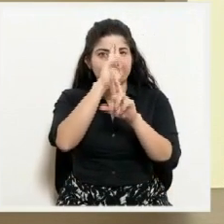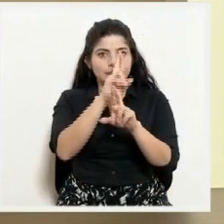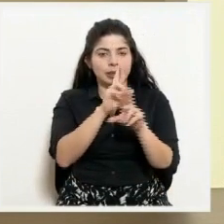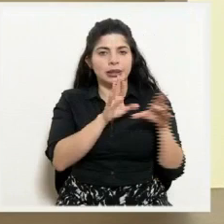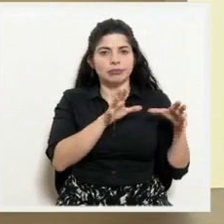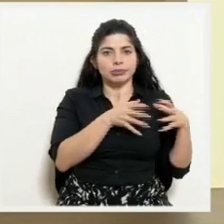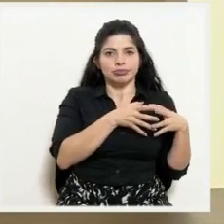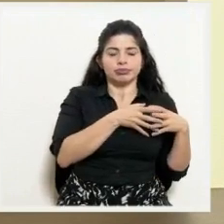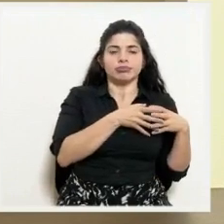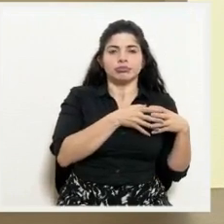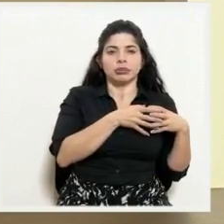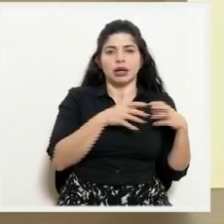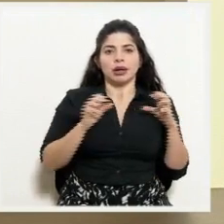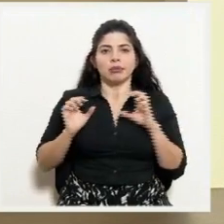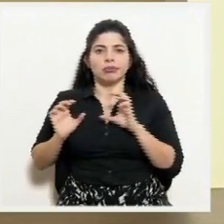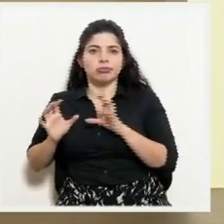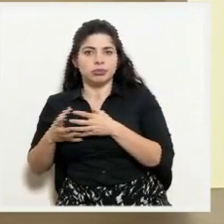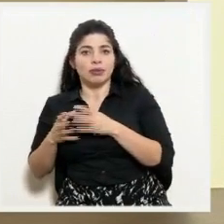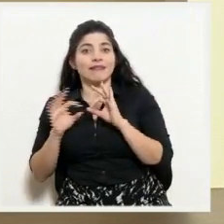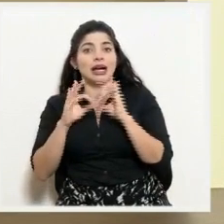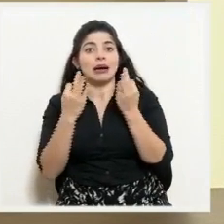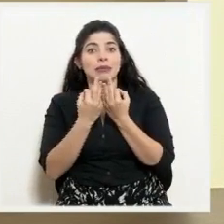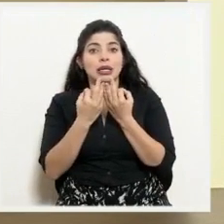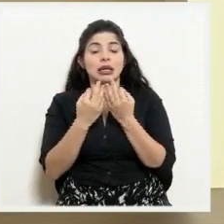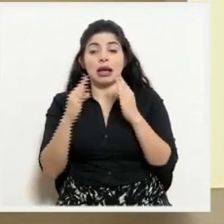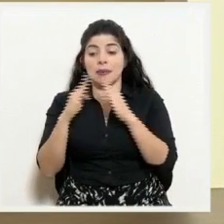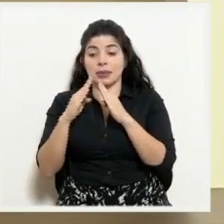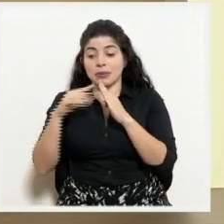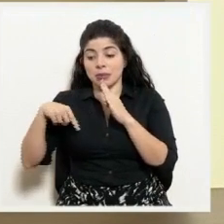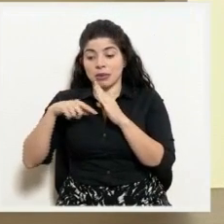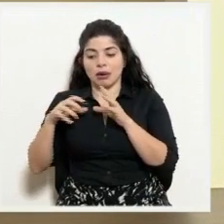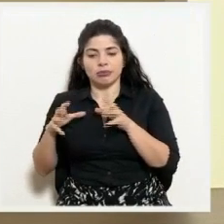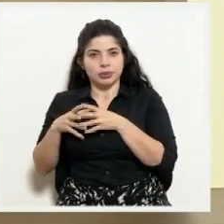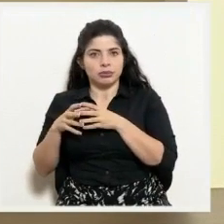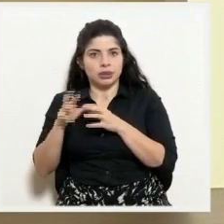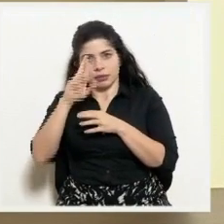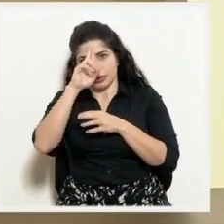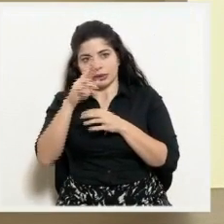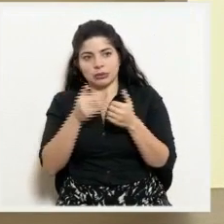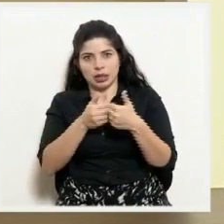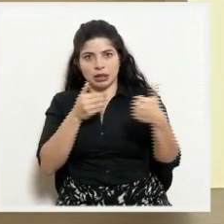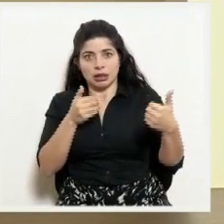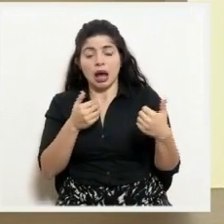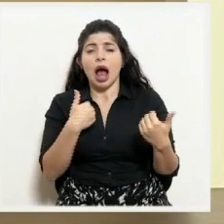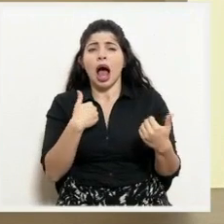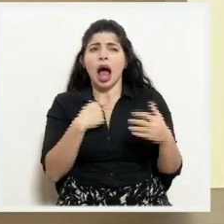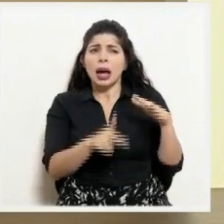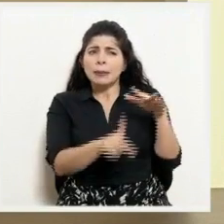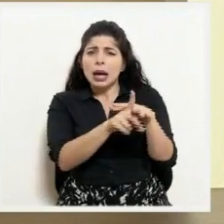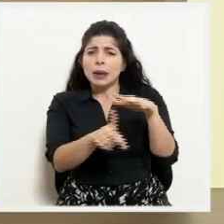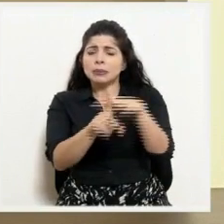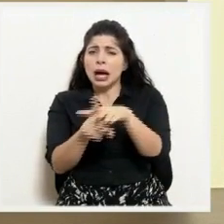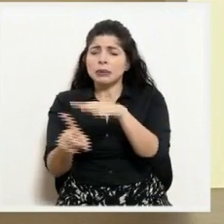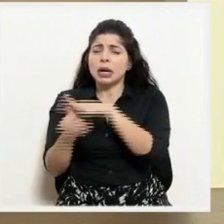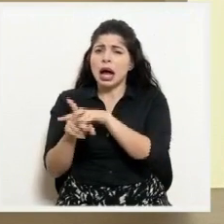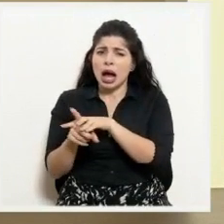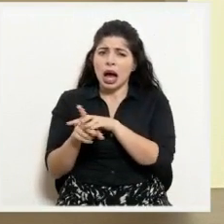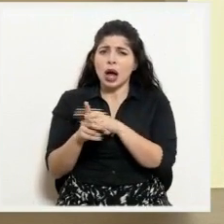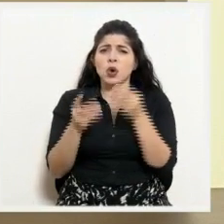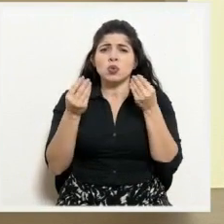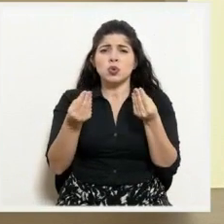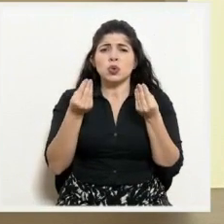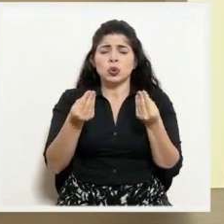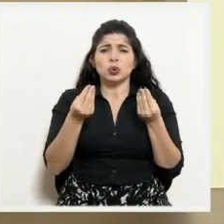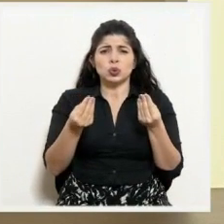en cada una de nuestras familias. Se ha presentado una cantidad importante de